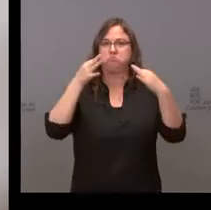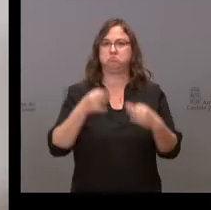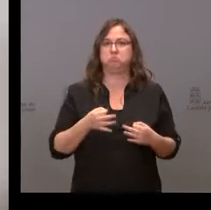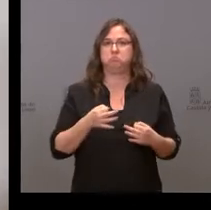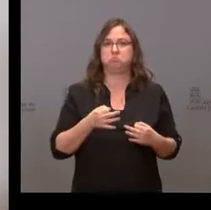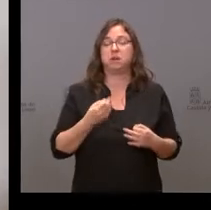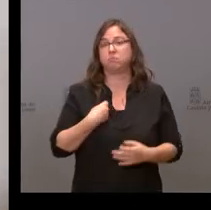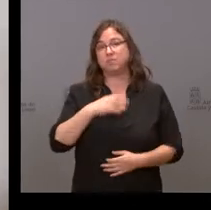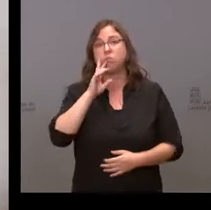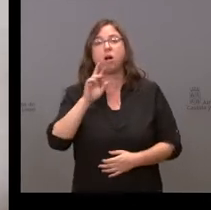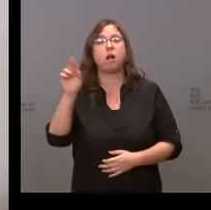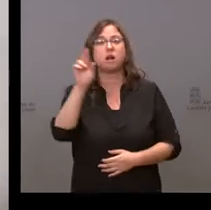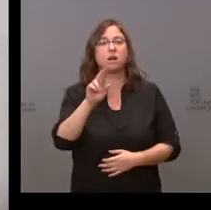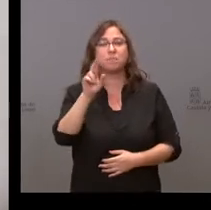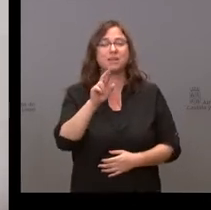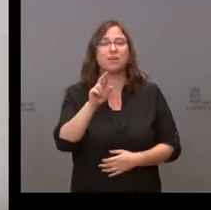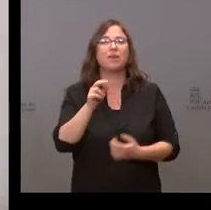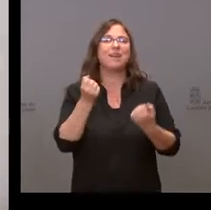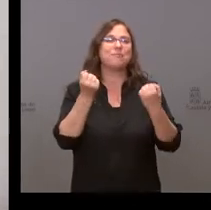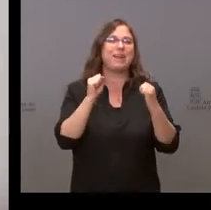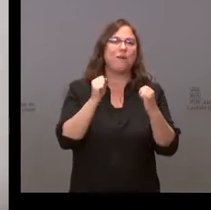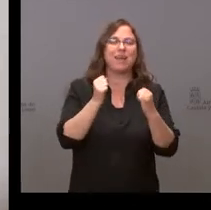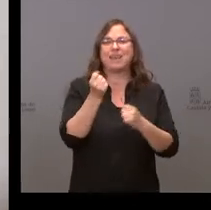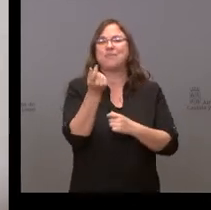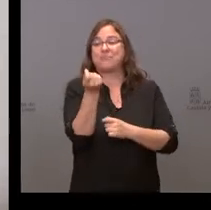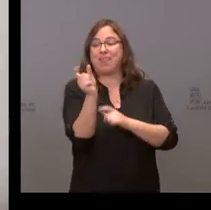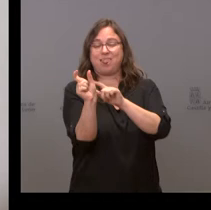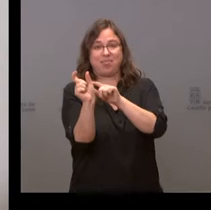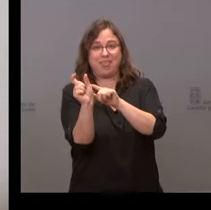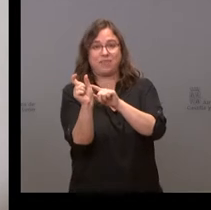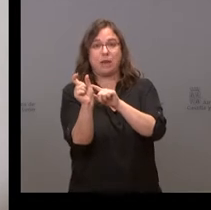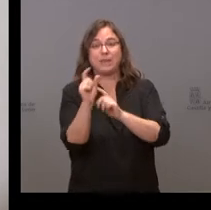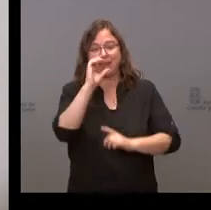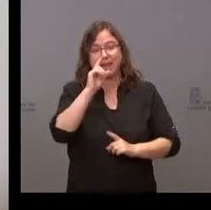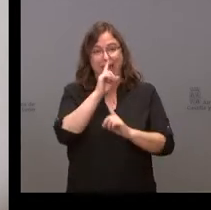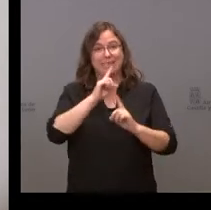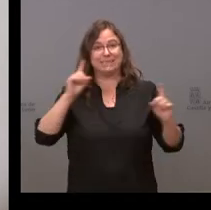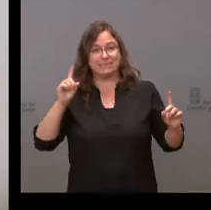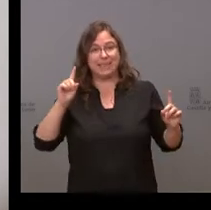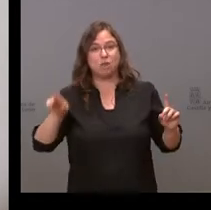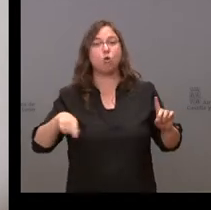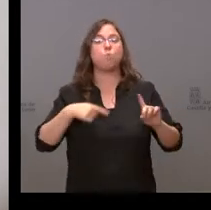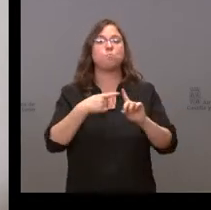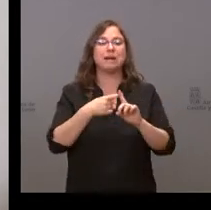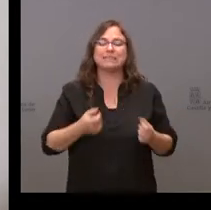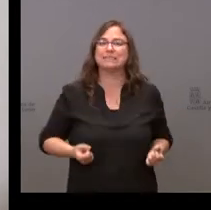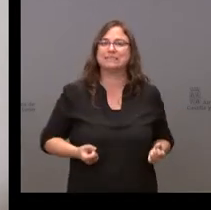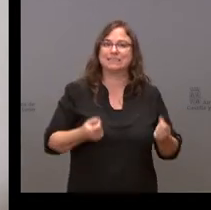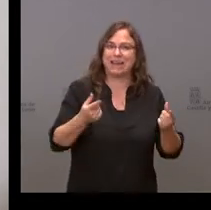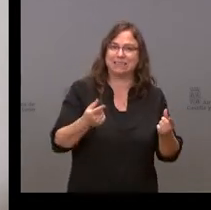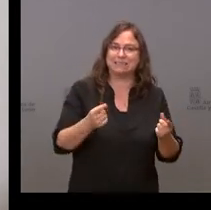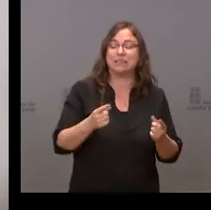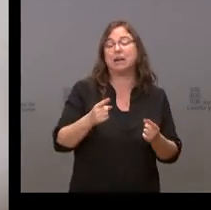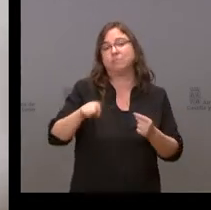Lo que vuelvo a insistir, más allá de esas cantidades que nos llegarían este año y que habría un margen para poder gastarlo en años